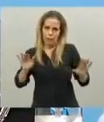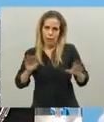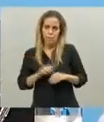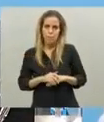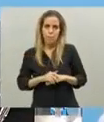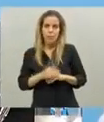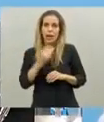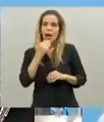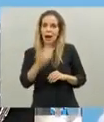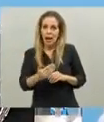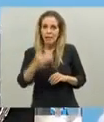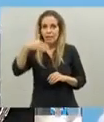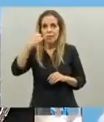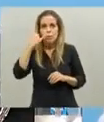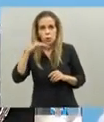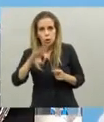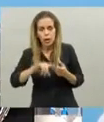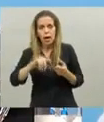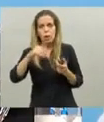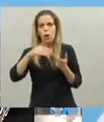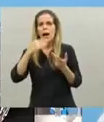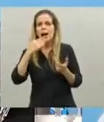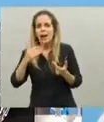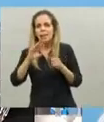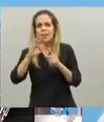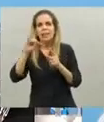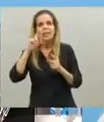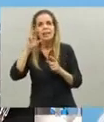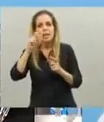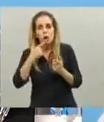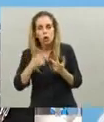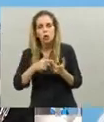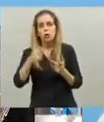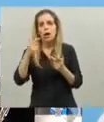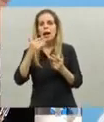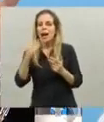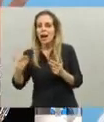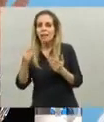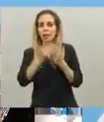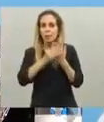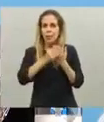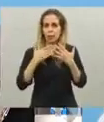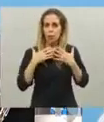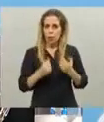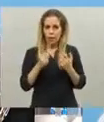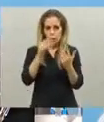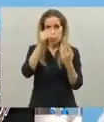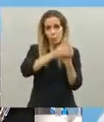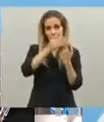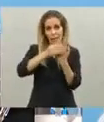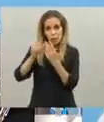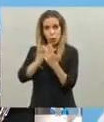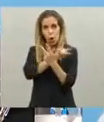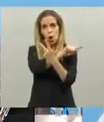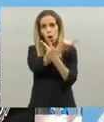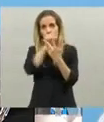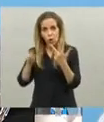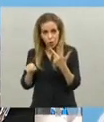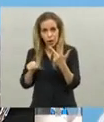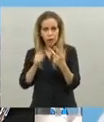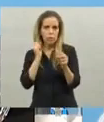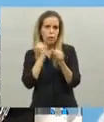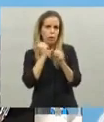gracias a Daniel Goyan gracias a Fernan Quiroz gracias a Ginés porque entre los tres ministros han